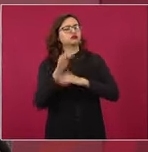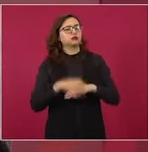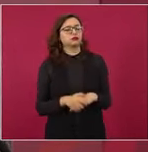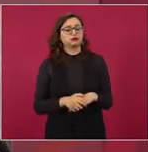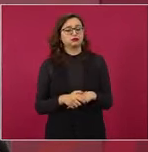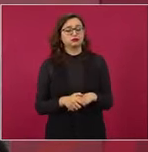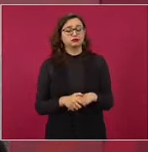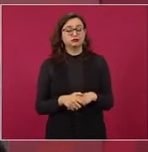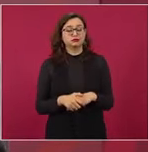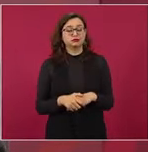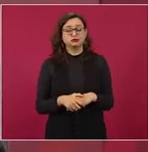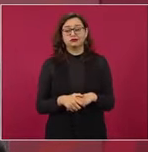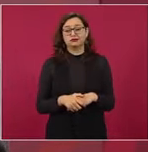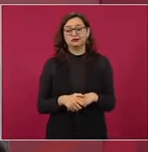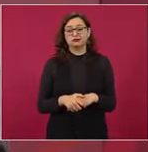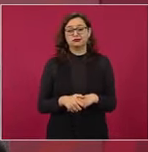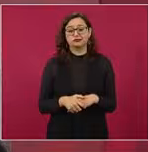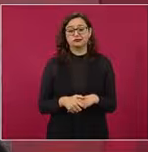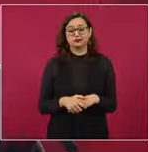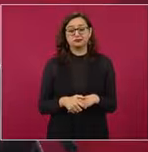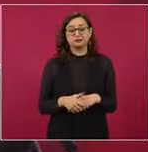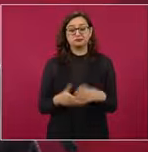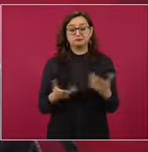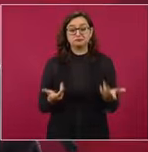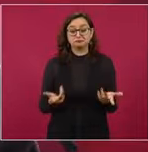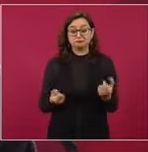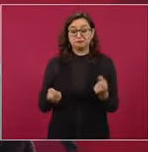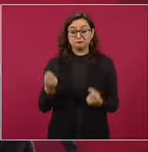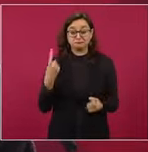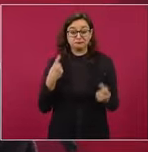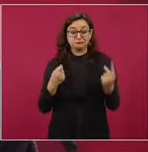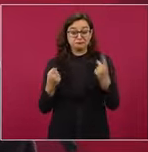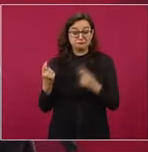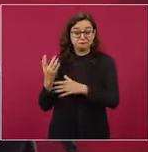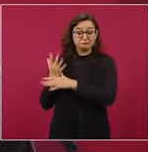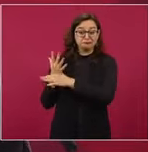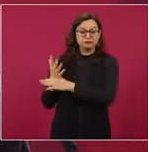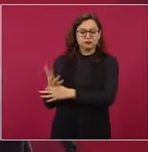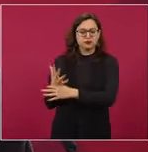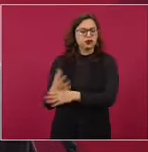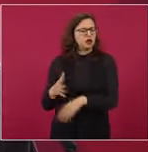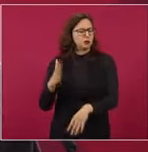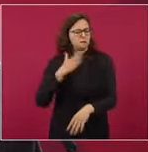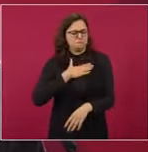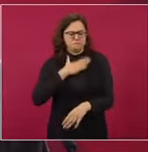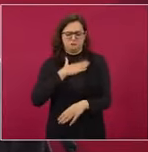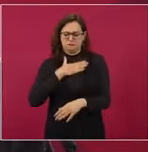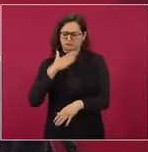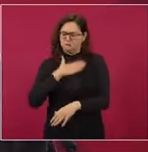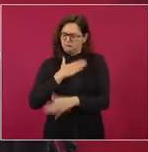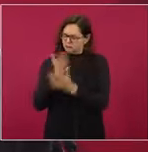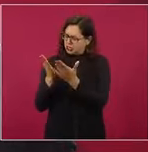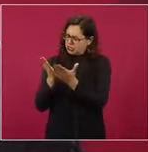Todavía hay quienes hablan de eso, de la lealtad, yo soy leal.